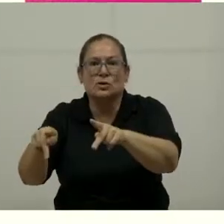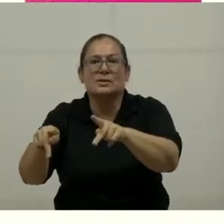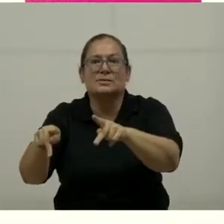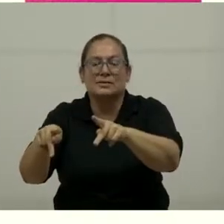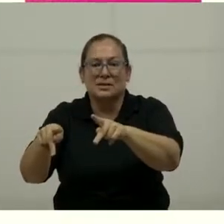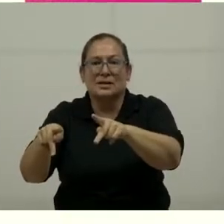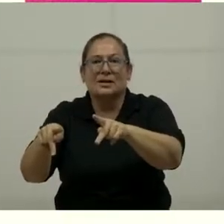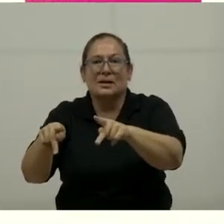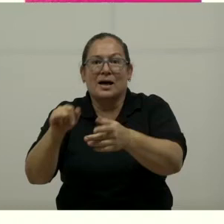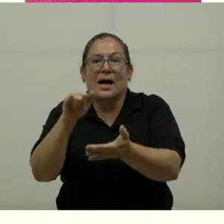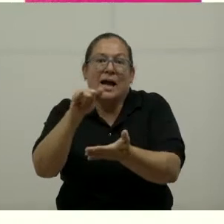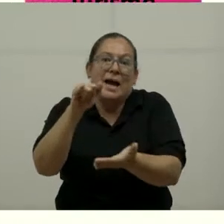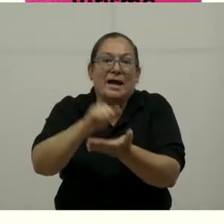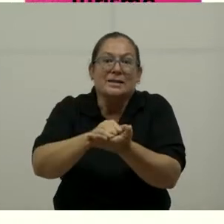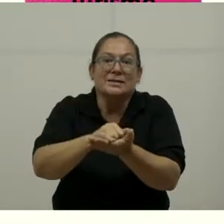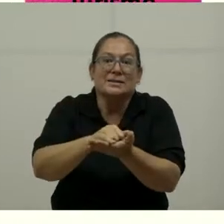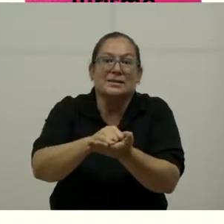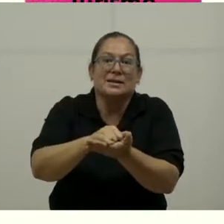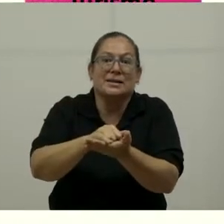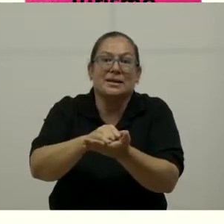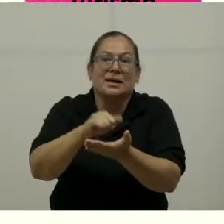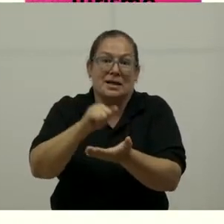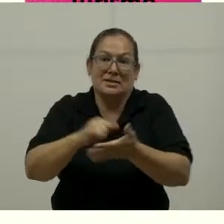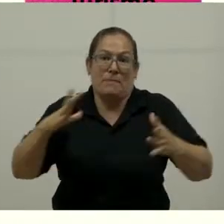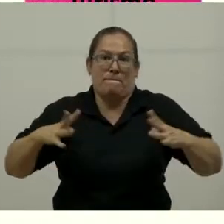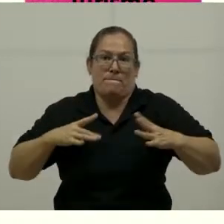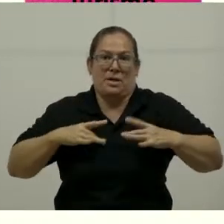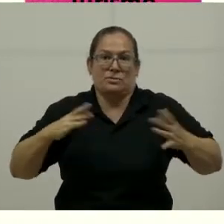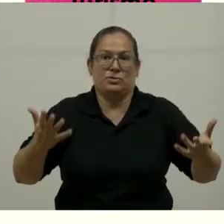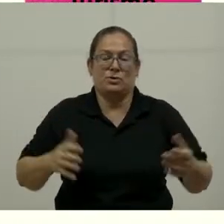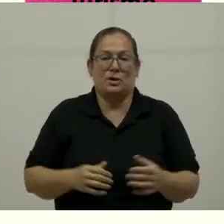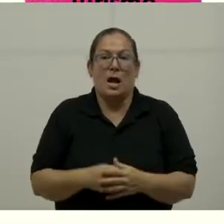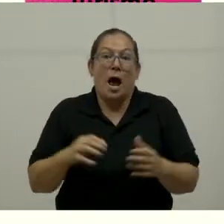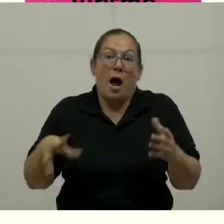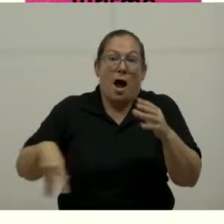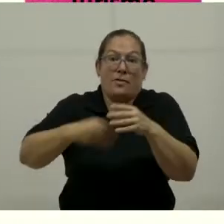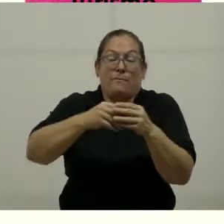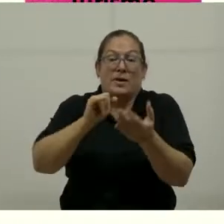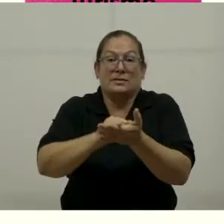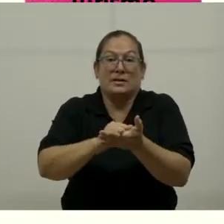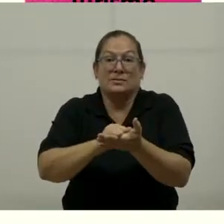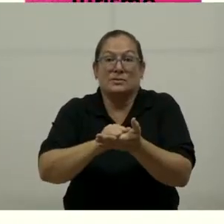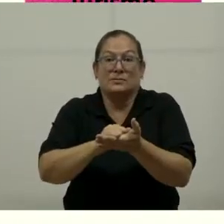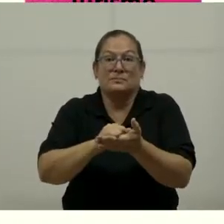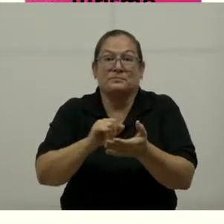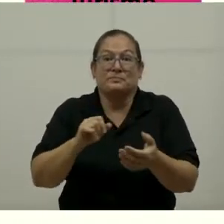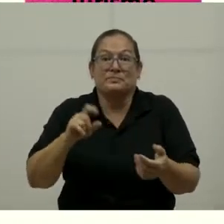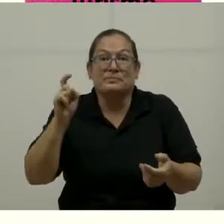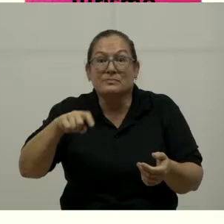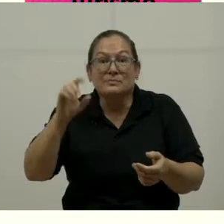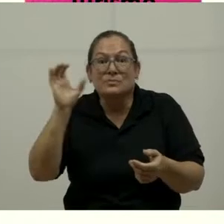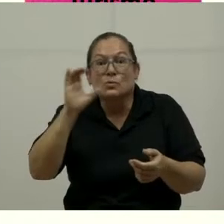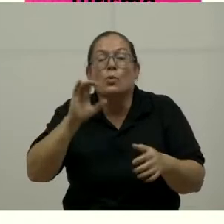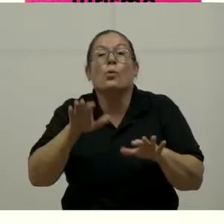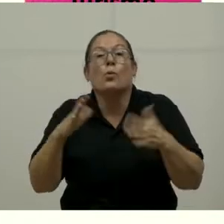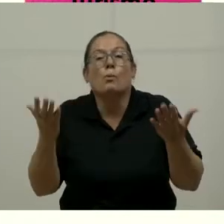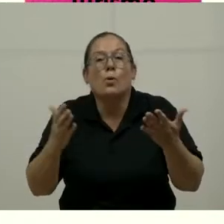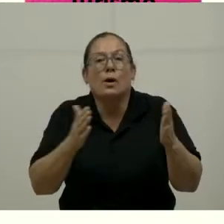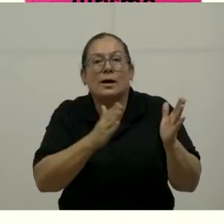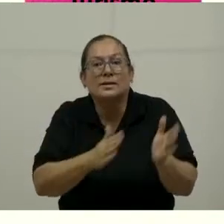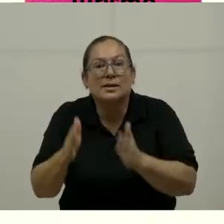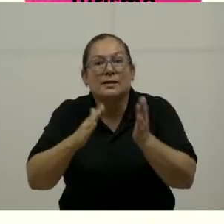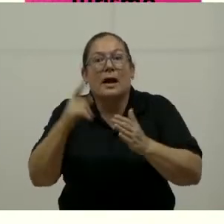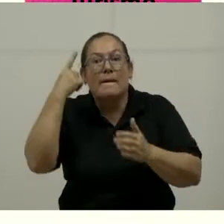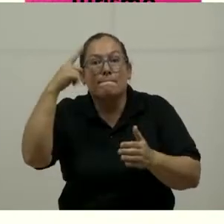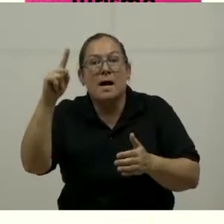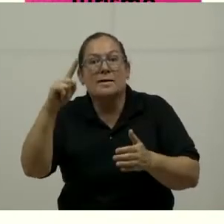vacacional. Además, hay que revisar la estrategia que hemos venido haciendo para